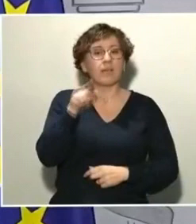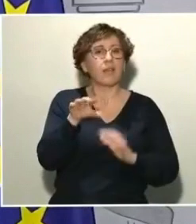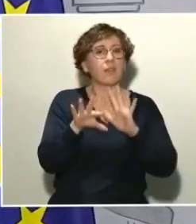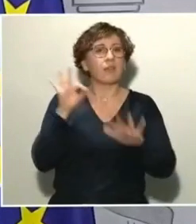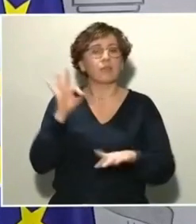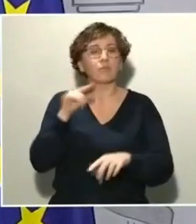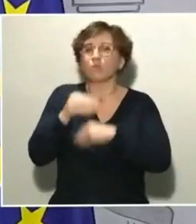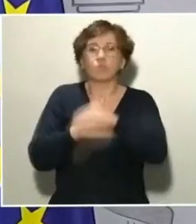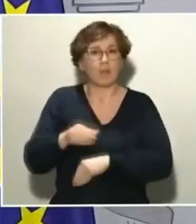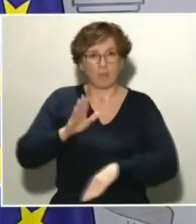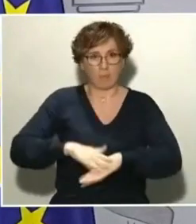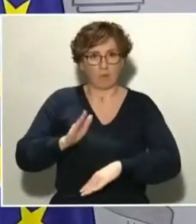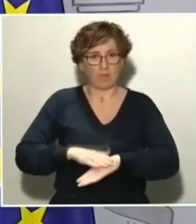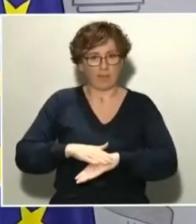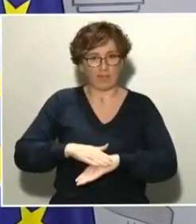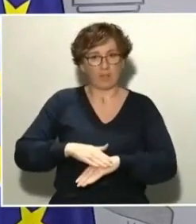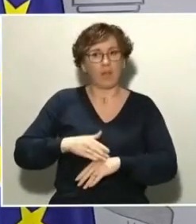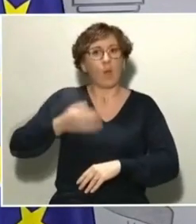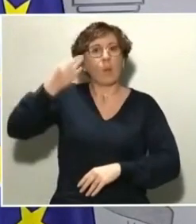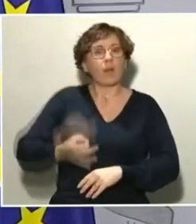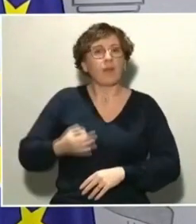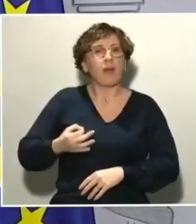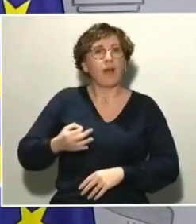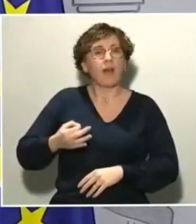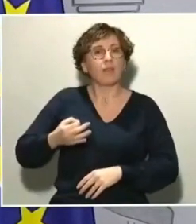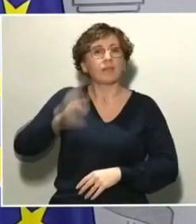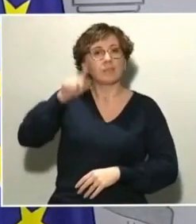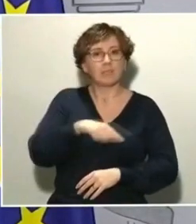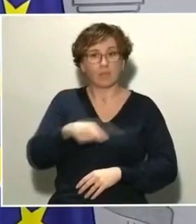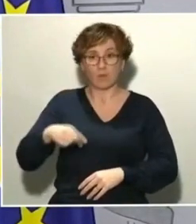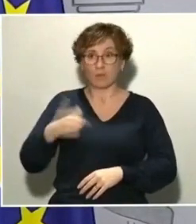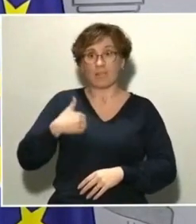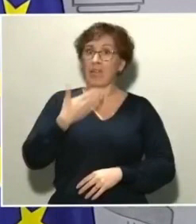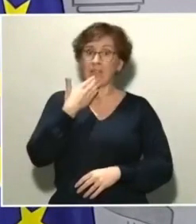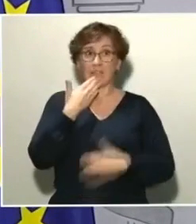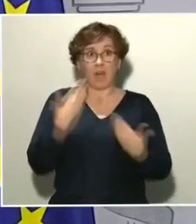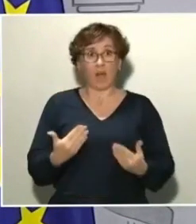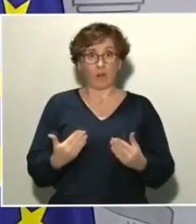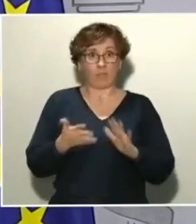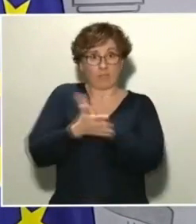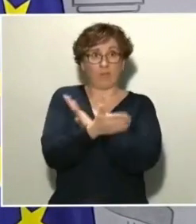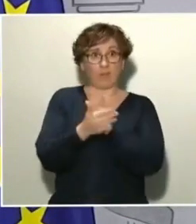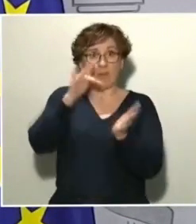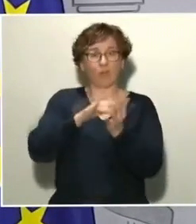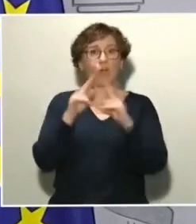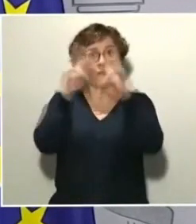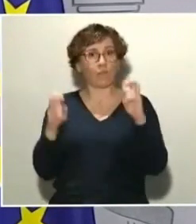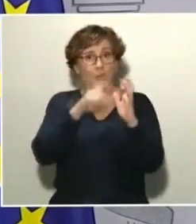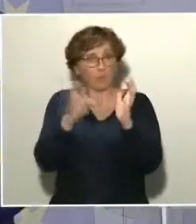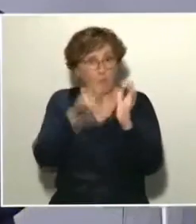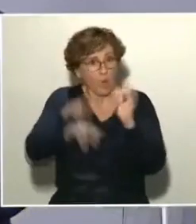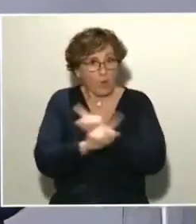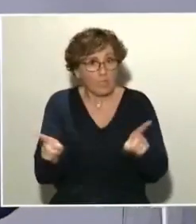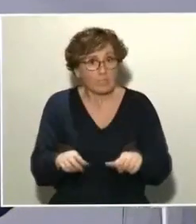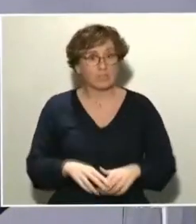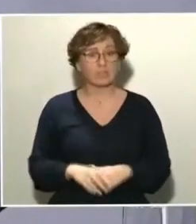¿Qué hay de verdad en ello? ¿No es ya de facto un confinamiento total el que está viviendo España? Ya he dicho antes, en